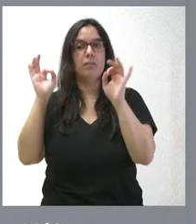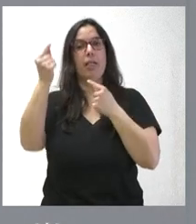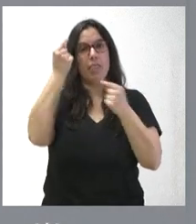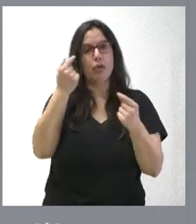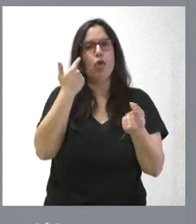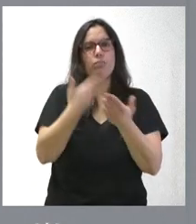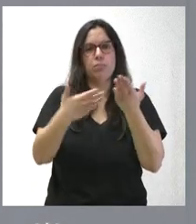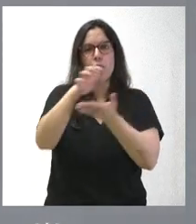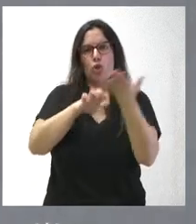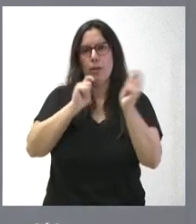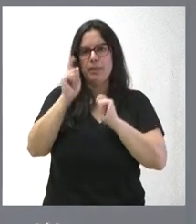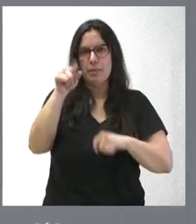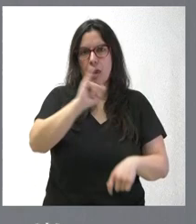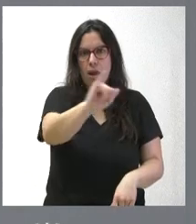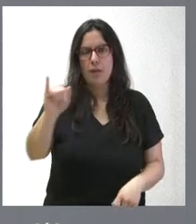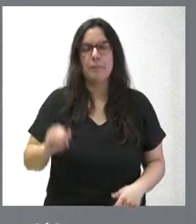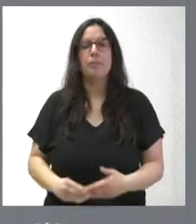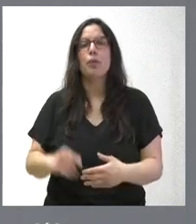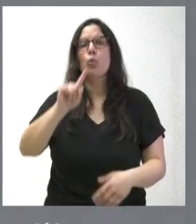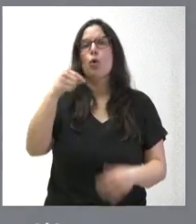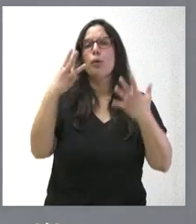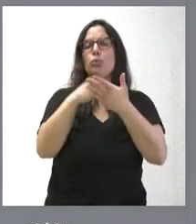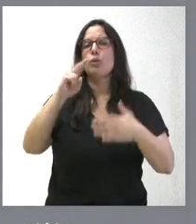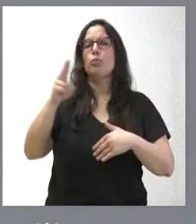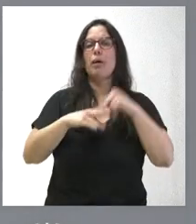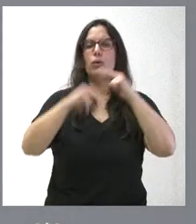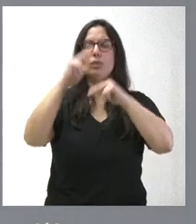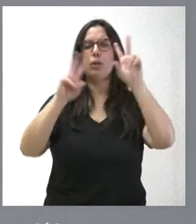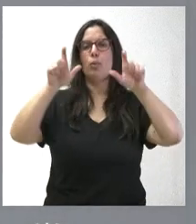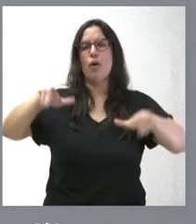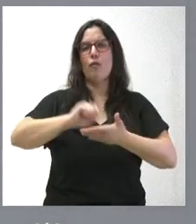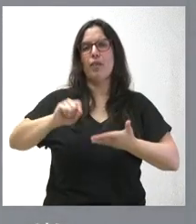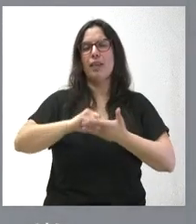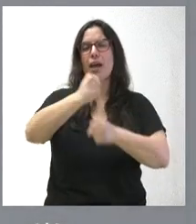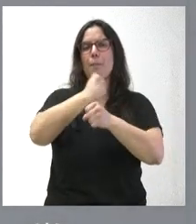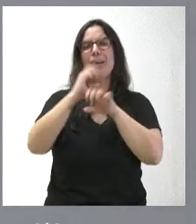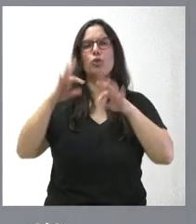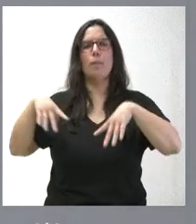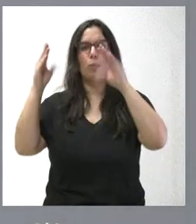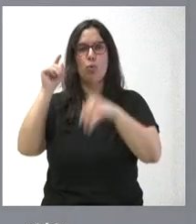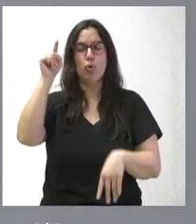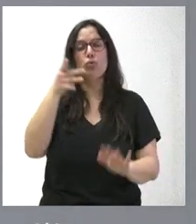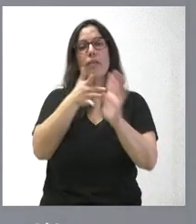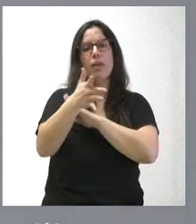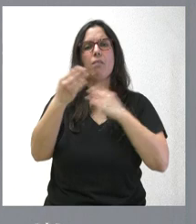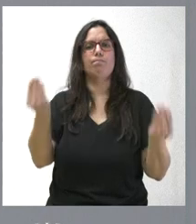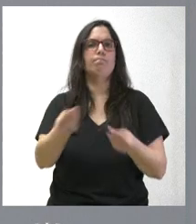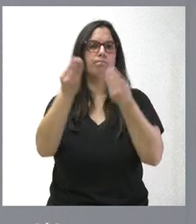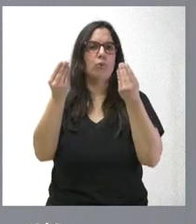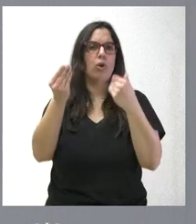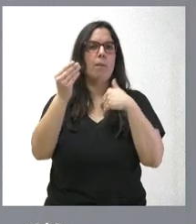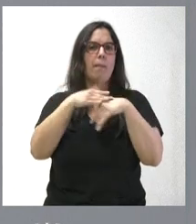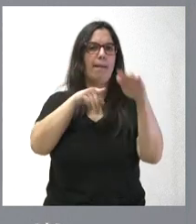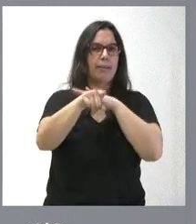nota de prensa. 1,8 millones de euros para la construcción de la nueva oficina de empleo de Burgos. Supondrá la mejora de la